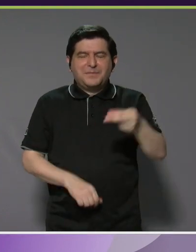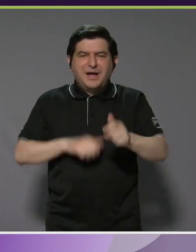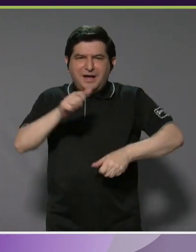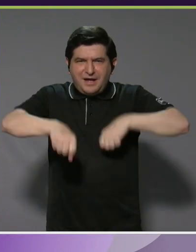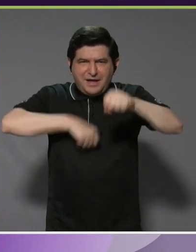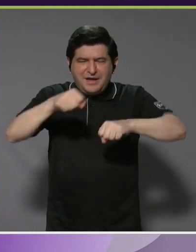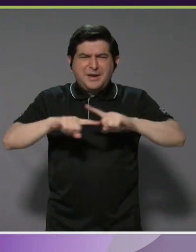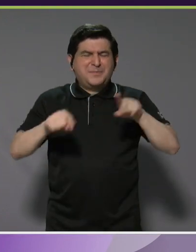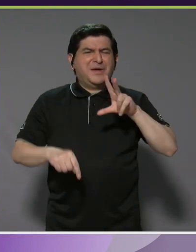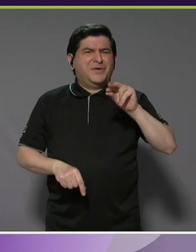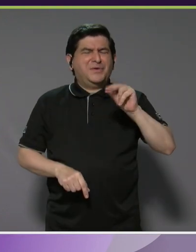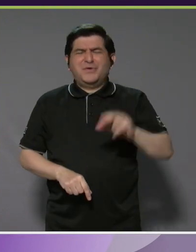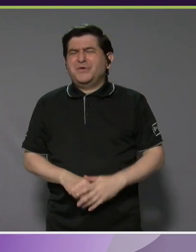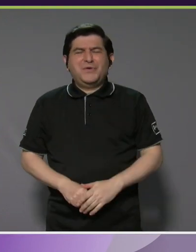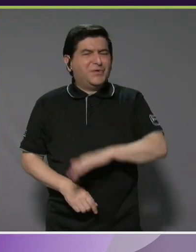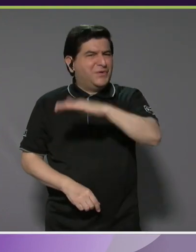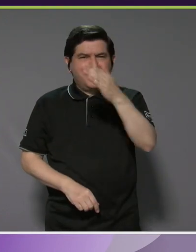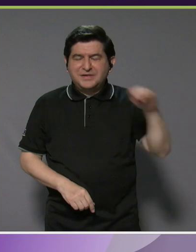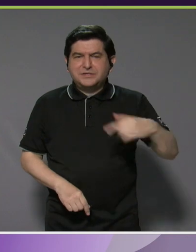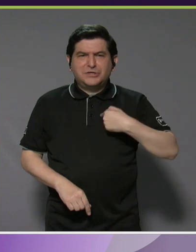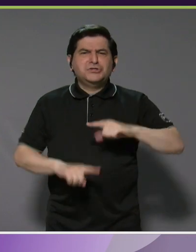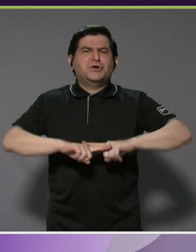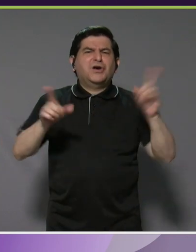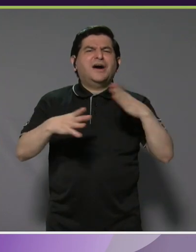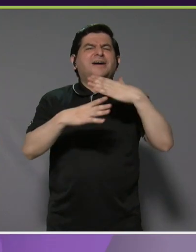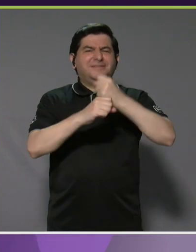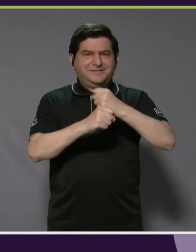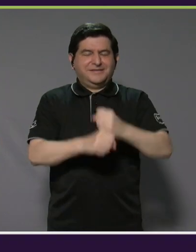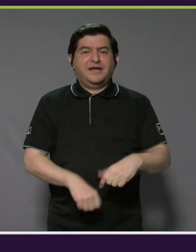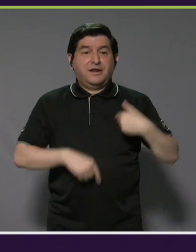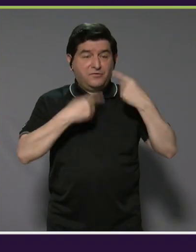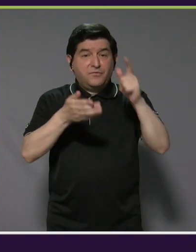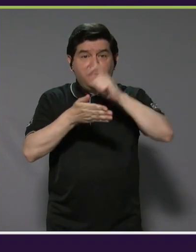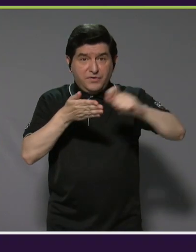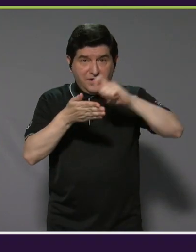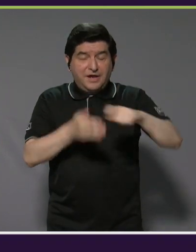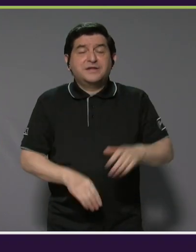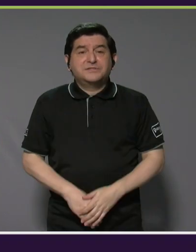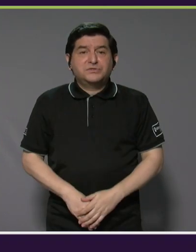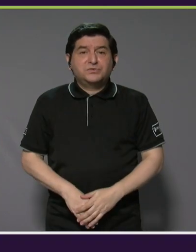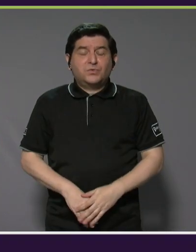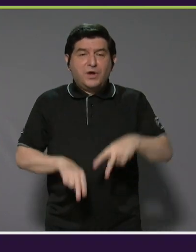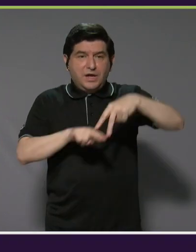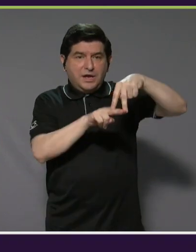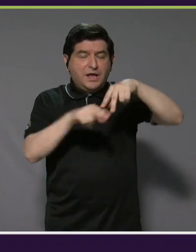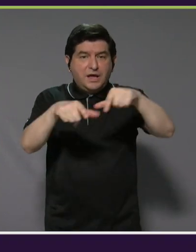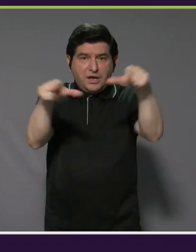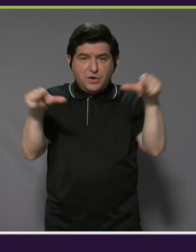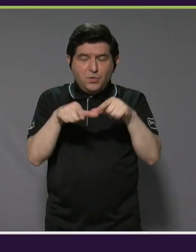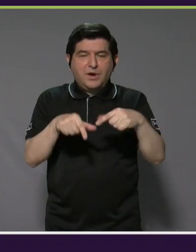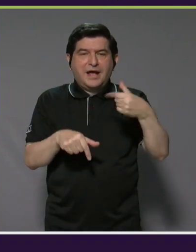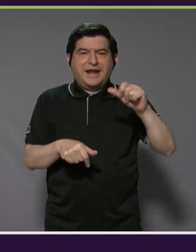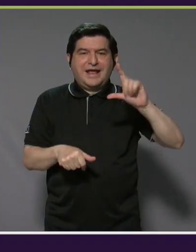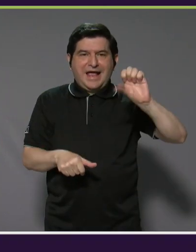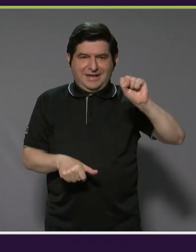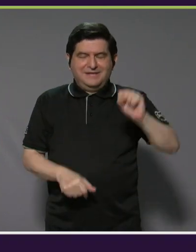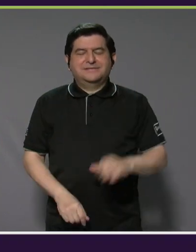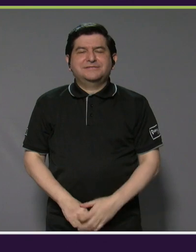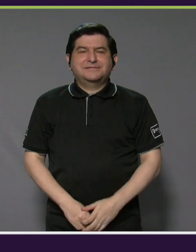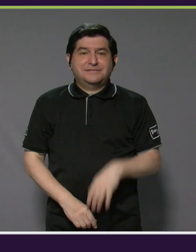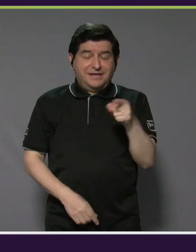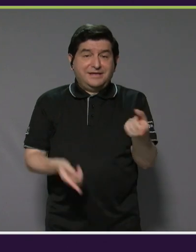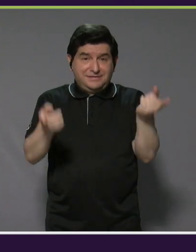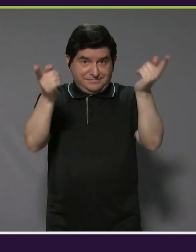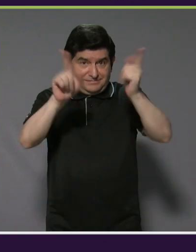Es en tierra, no en mar. Yo quería hacer algo distinto. Entonces, fui a la escuela de surf cercana, en un lugar que se llama Gales. Se llama Surf